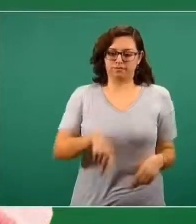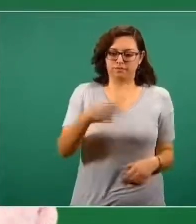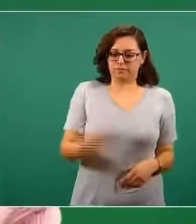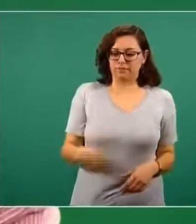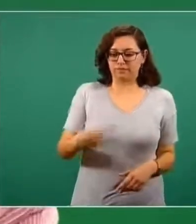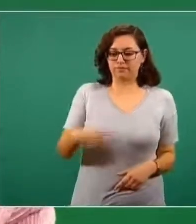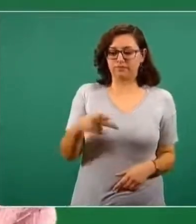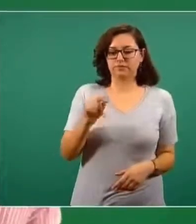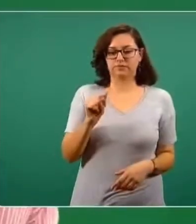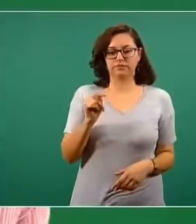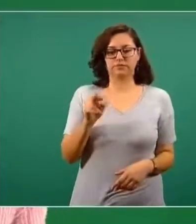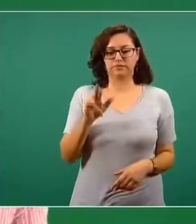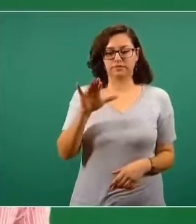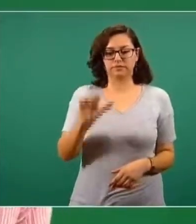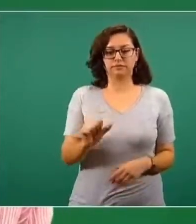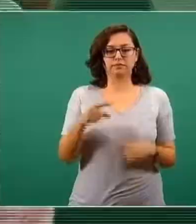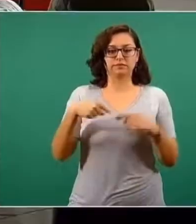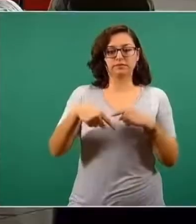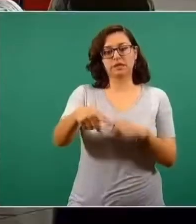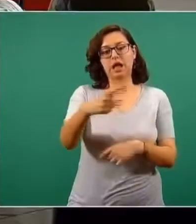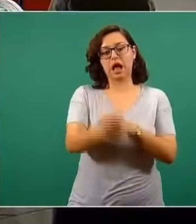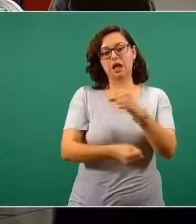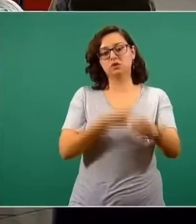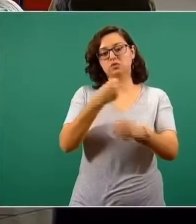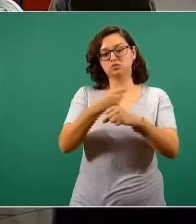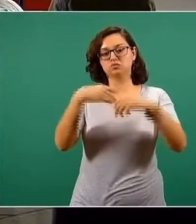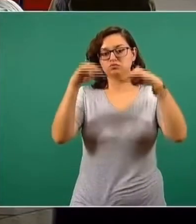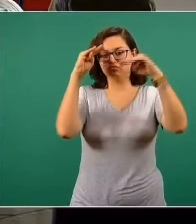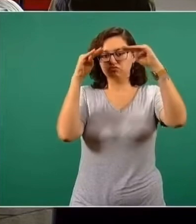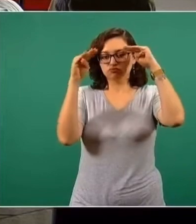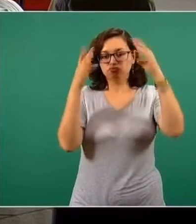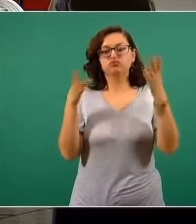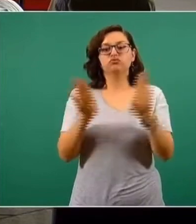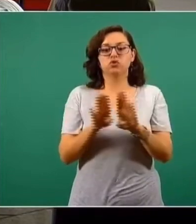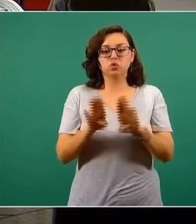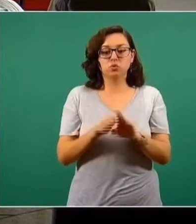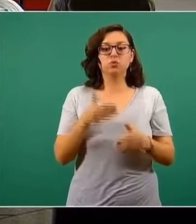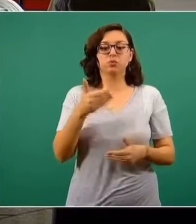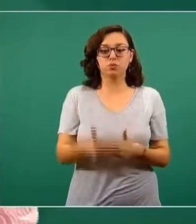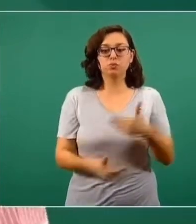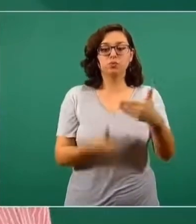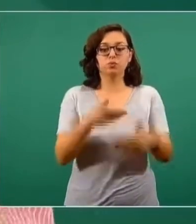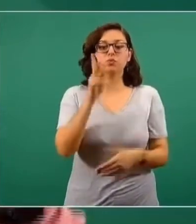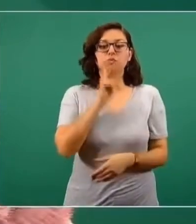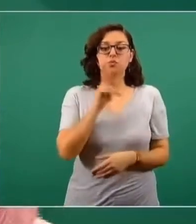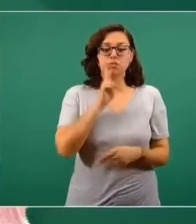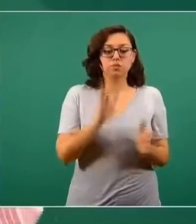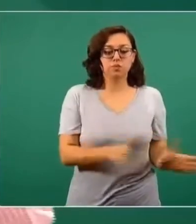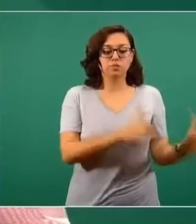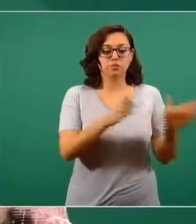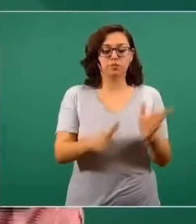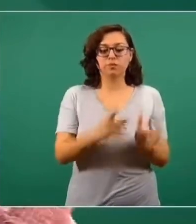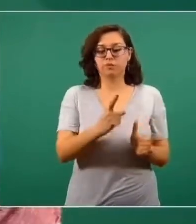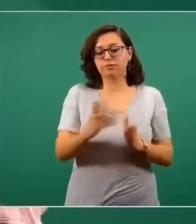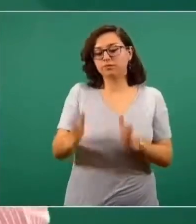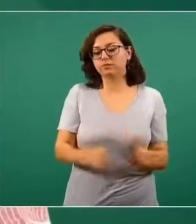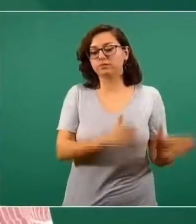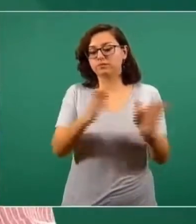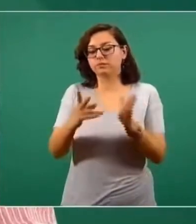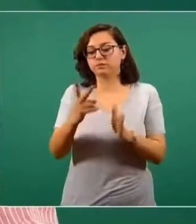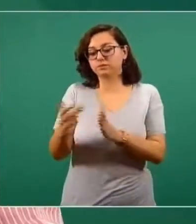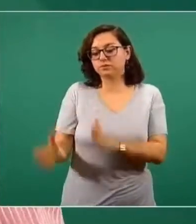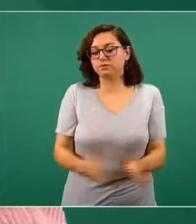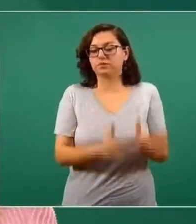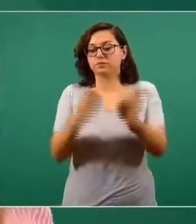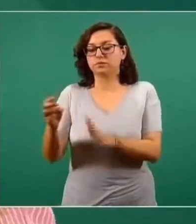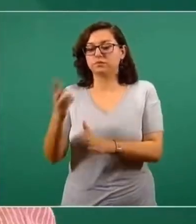lo largo del año, en el calendario que ha sido estipulado, vamos a estar viendo los resultados del ensayo clínico fase 1, fase 2, en su momento